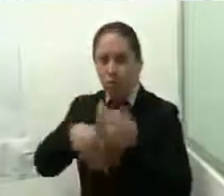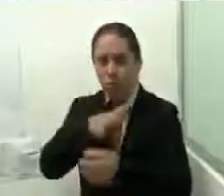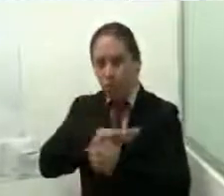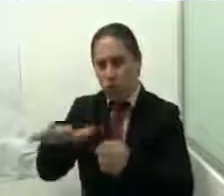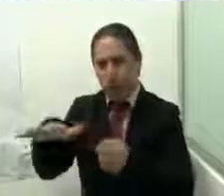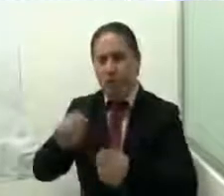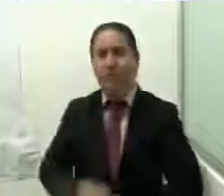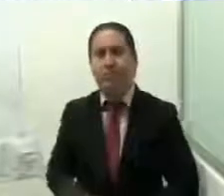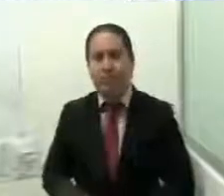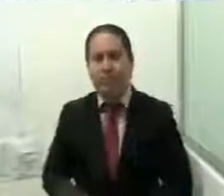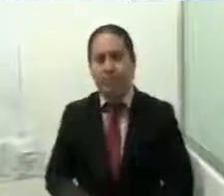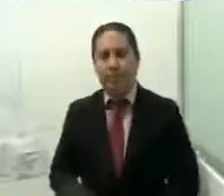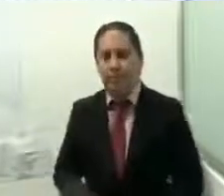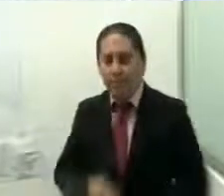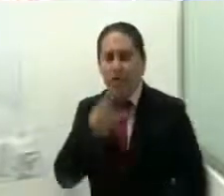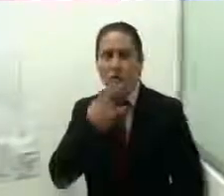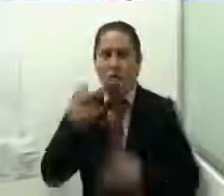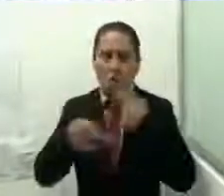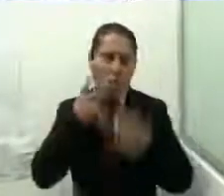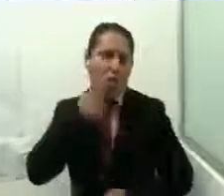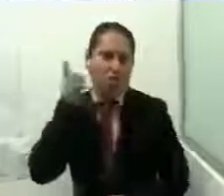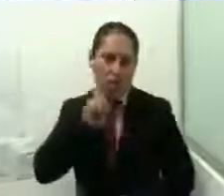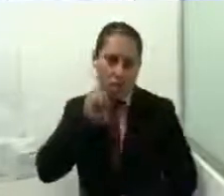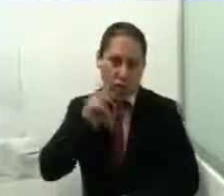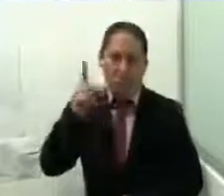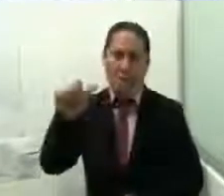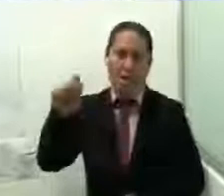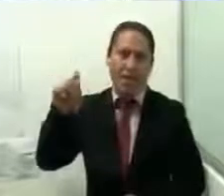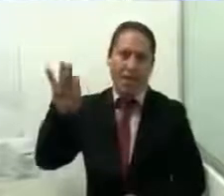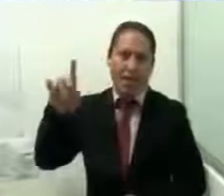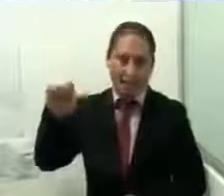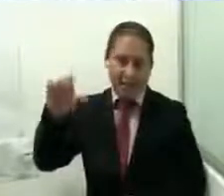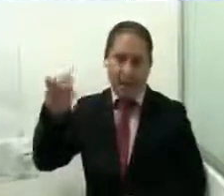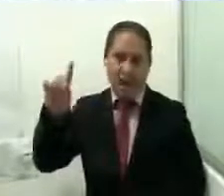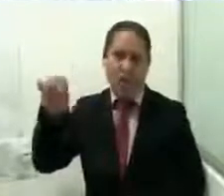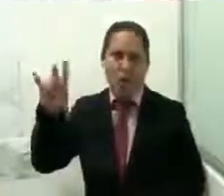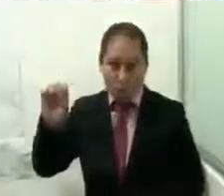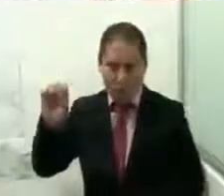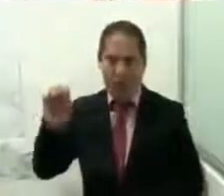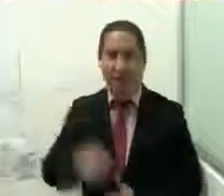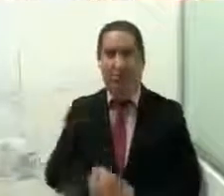Tiene el uso de la palabra la ciudadana diputada Patricia del Carmen Conde Ruiz, vocal de esta comisión.